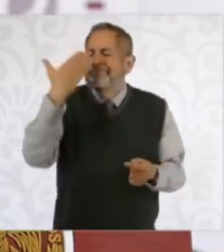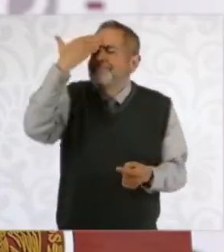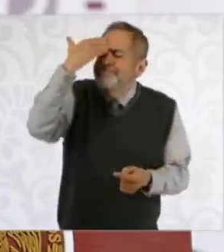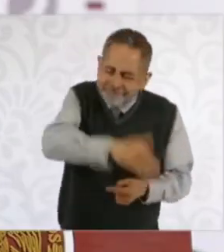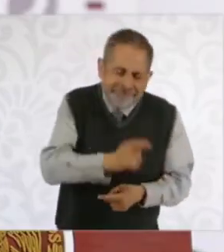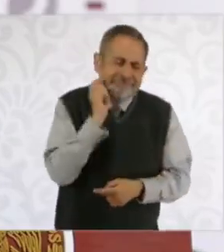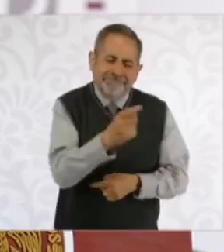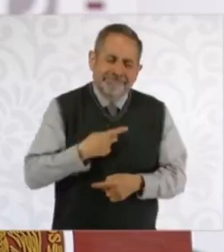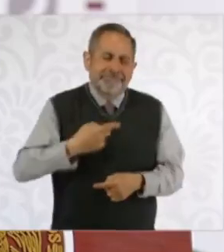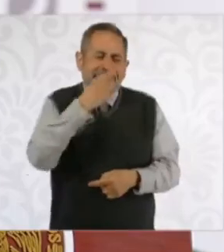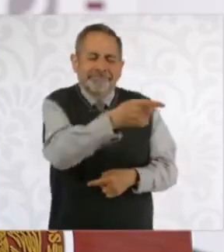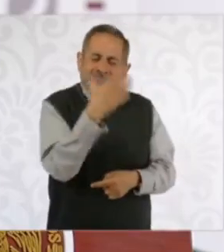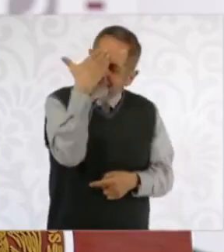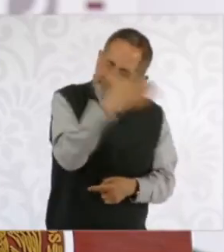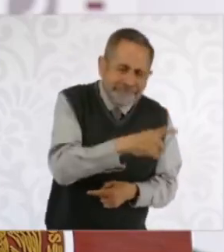diciendo.